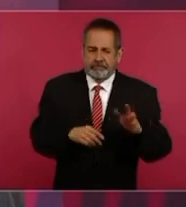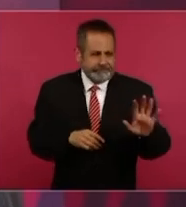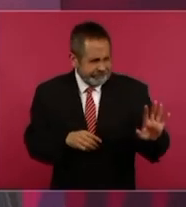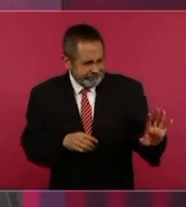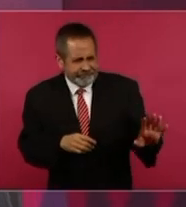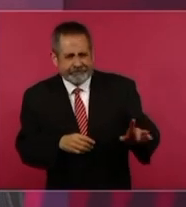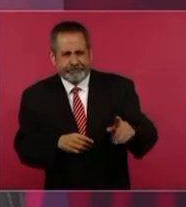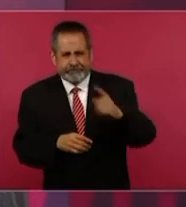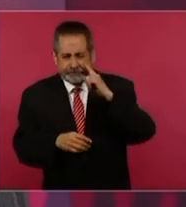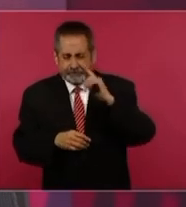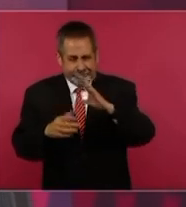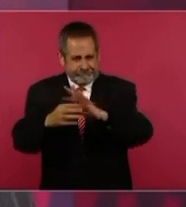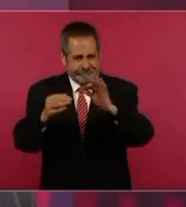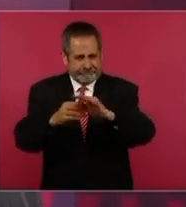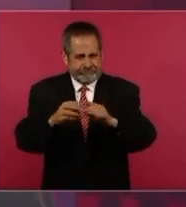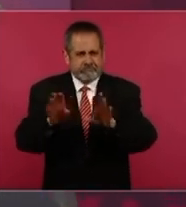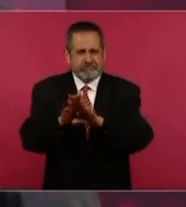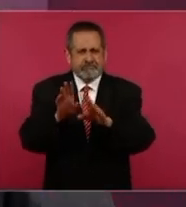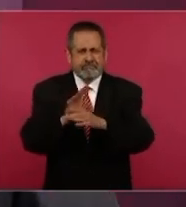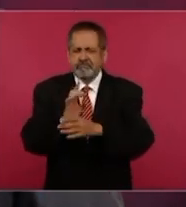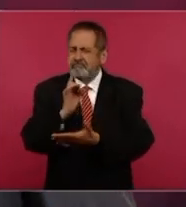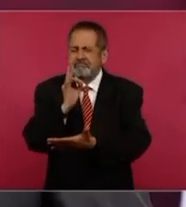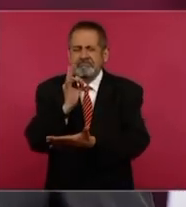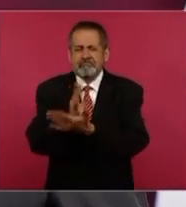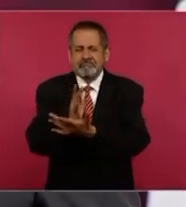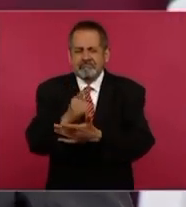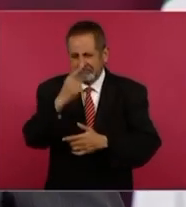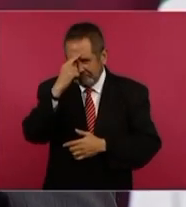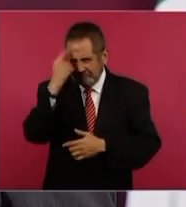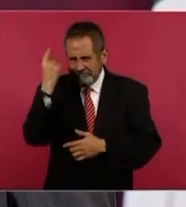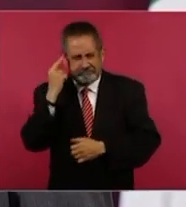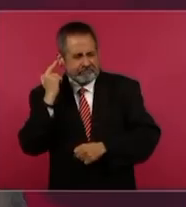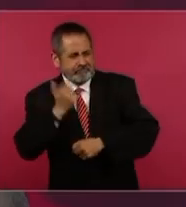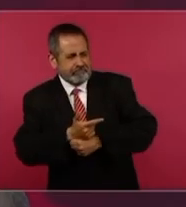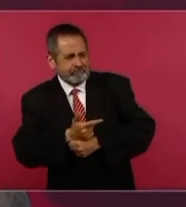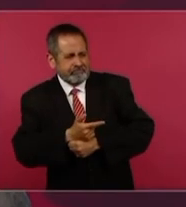cuál es el mejor método?